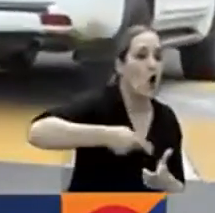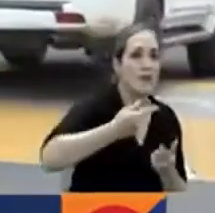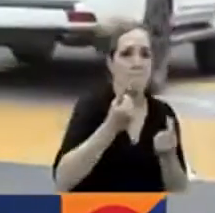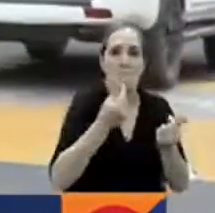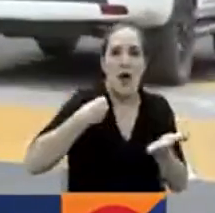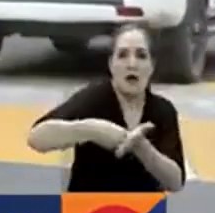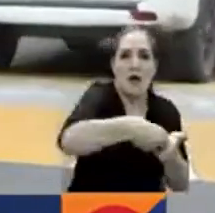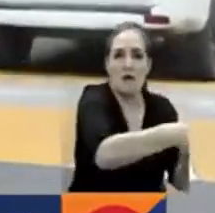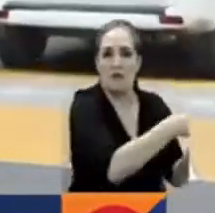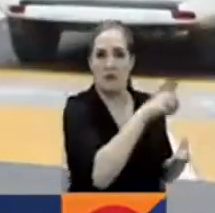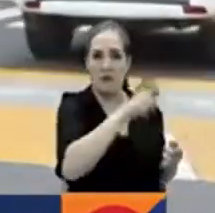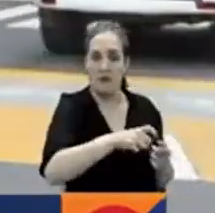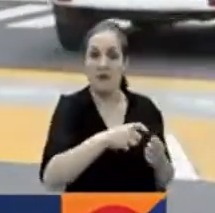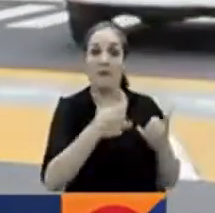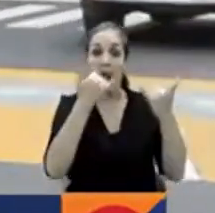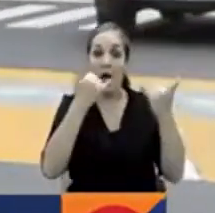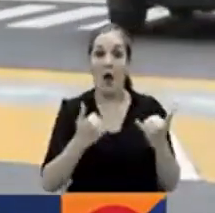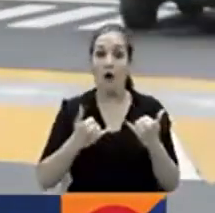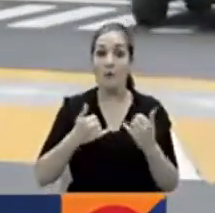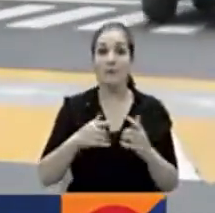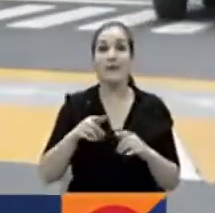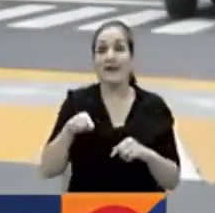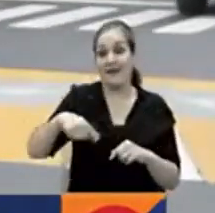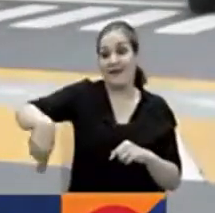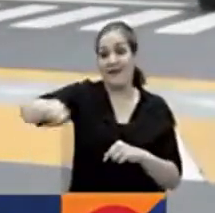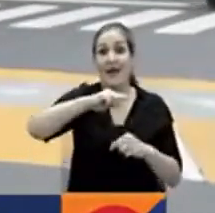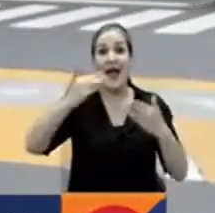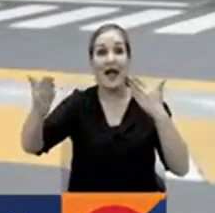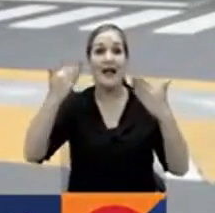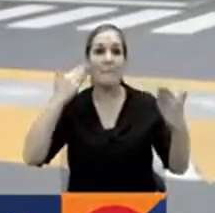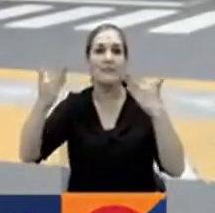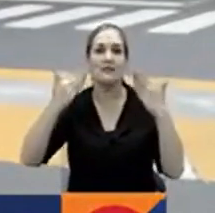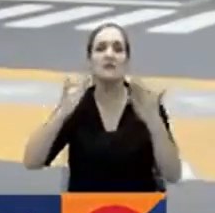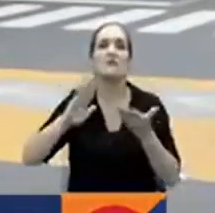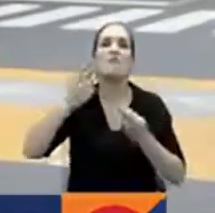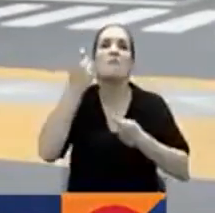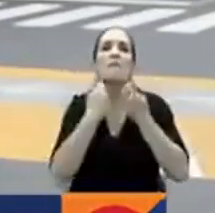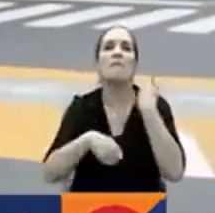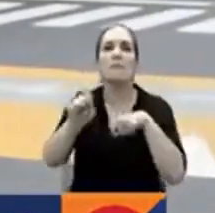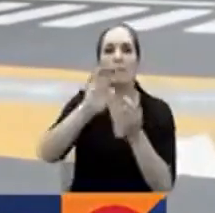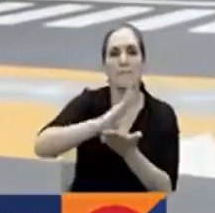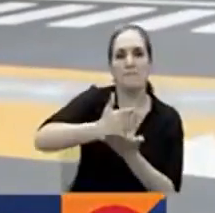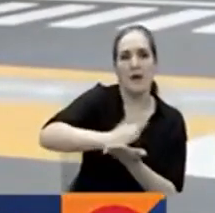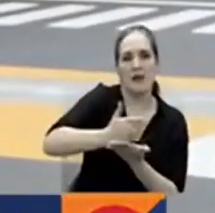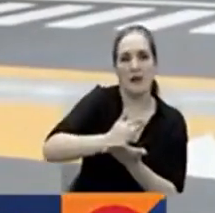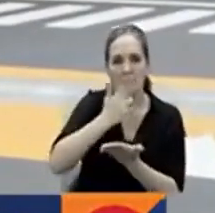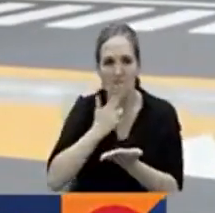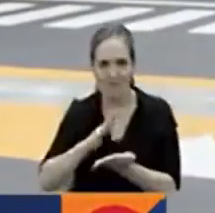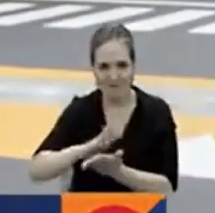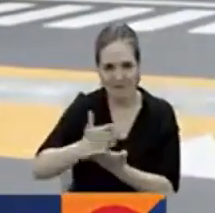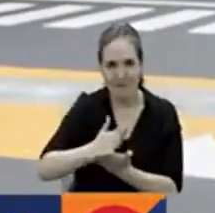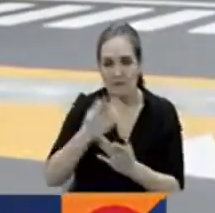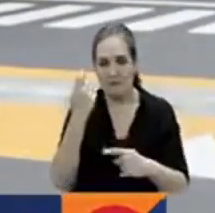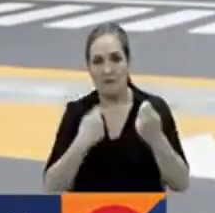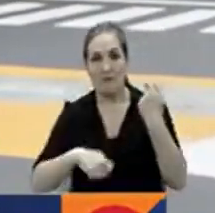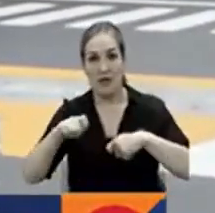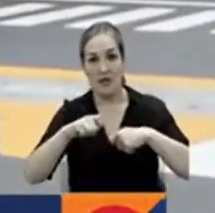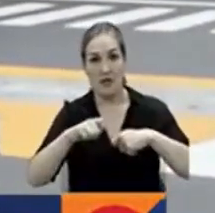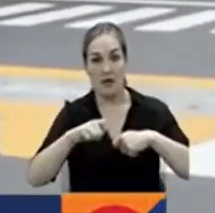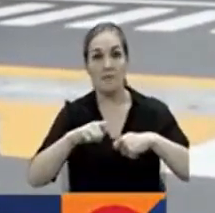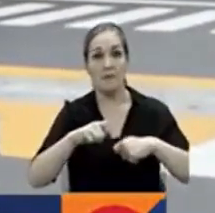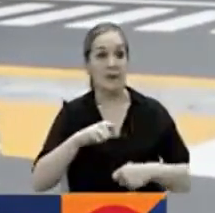Mensualmente, ellos de acuerdo a la fluctuación en el precio de la panela, le impondrán un recargo que es lo que